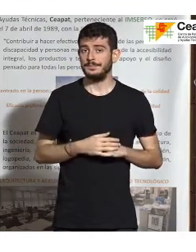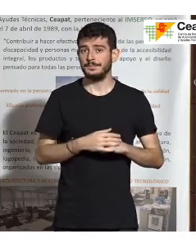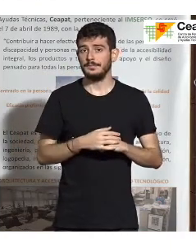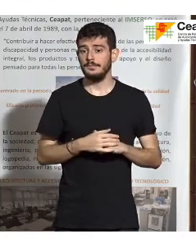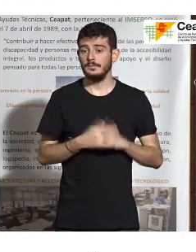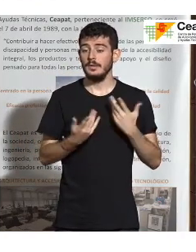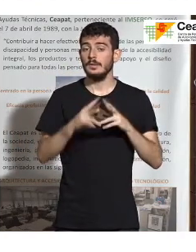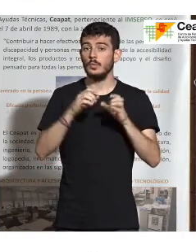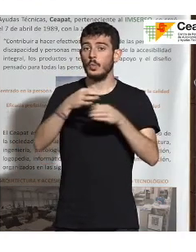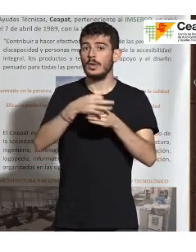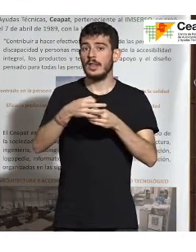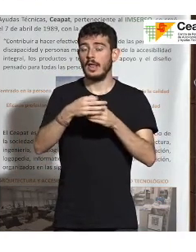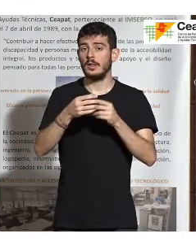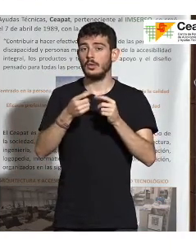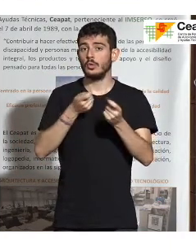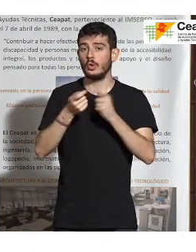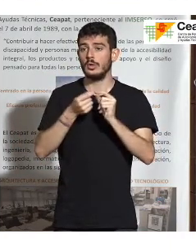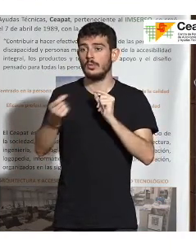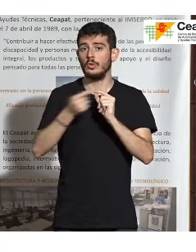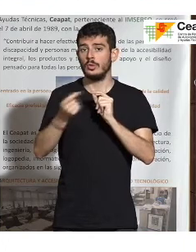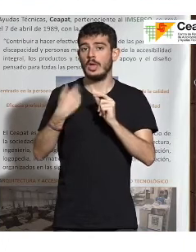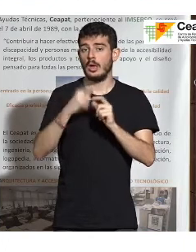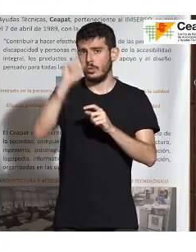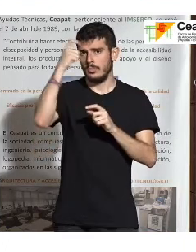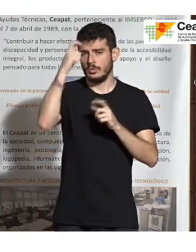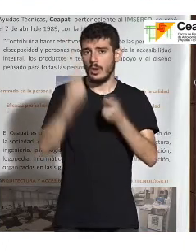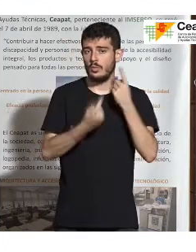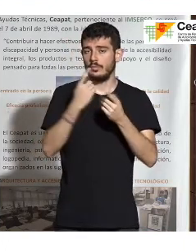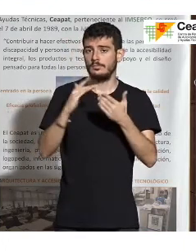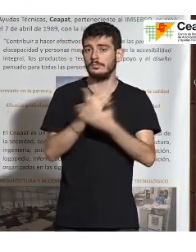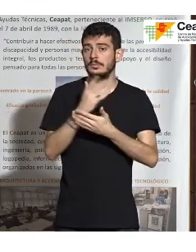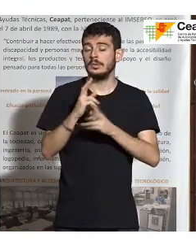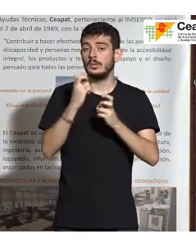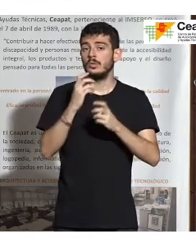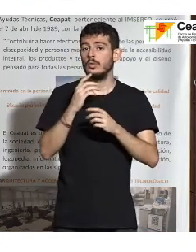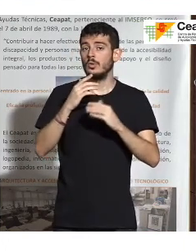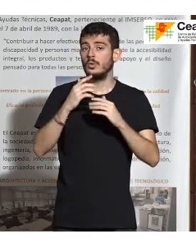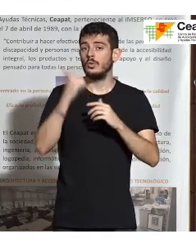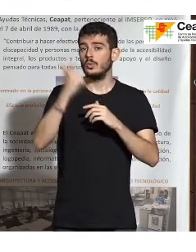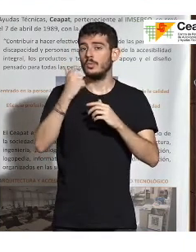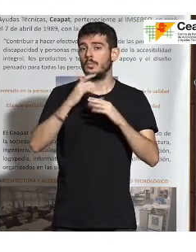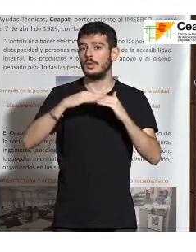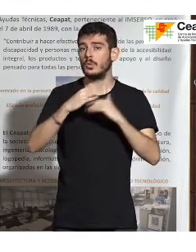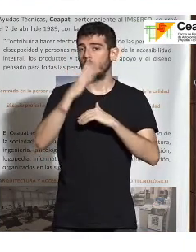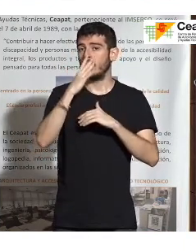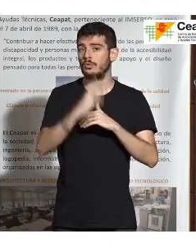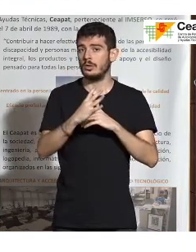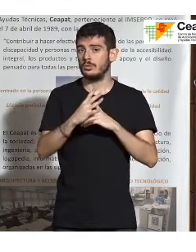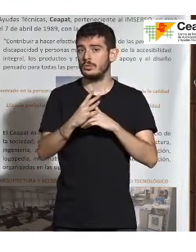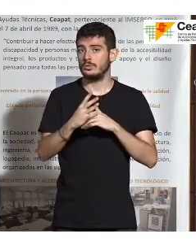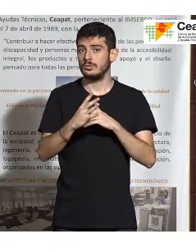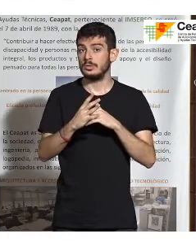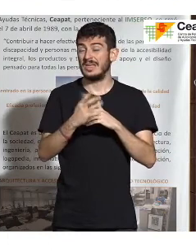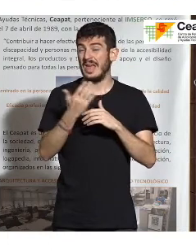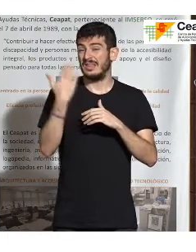unidad de control remoto, bueno, pues se han pasado conceptos como que la duración mínima de cuatro años, cuando realmente, si no recuerdo